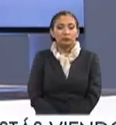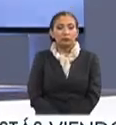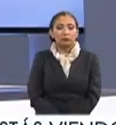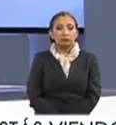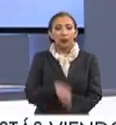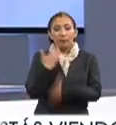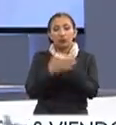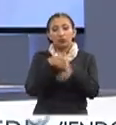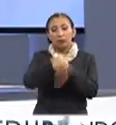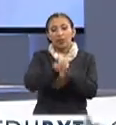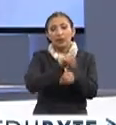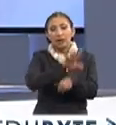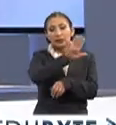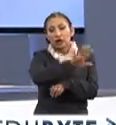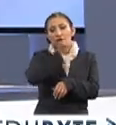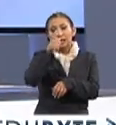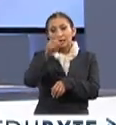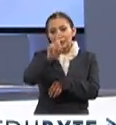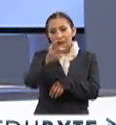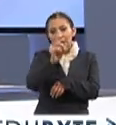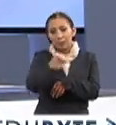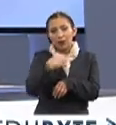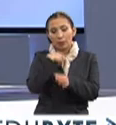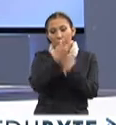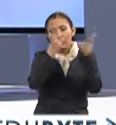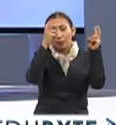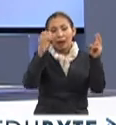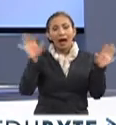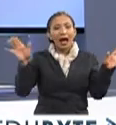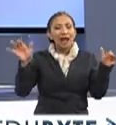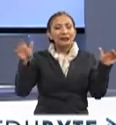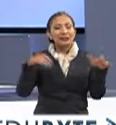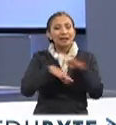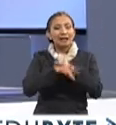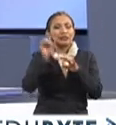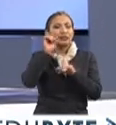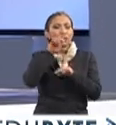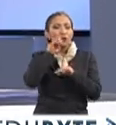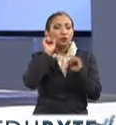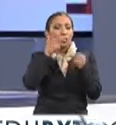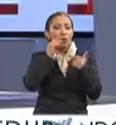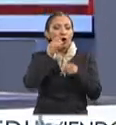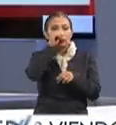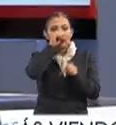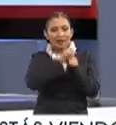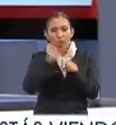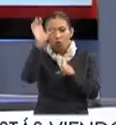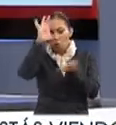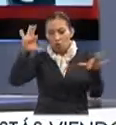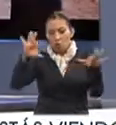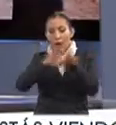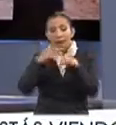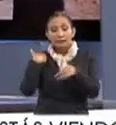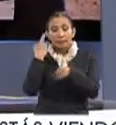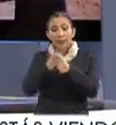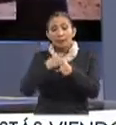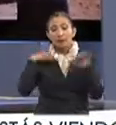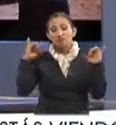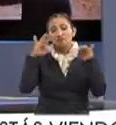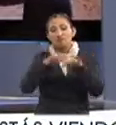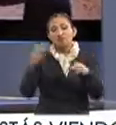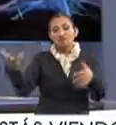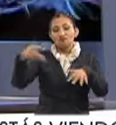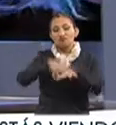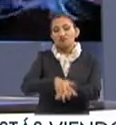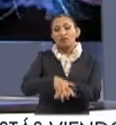Los próximos días, 5 y 6 de diciembre, el programa Alas y Raíces Chihuahua, con el apoyo de la Secretaría de Cultura, realizará el primer foro